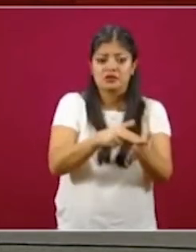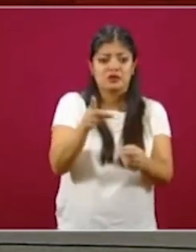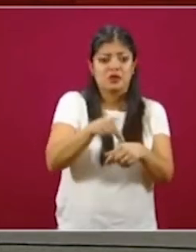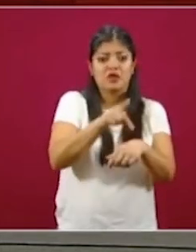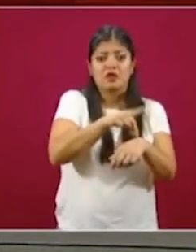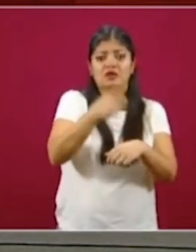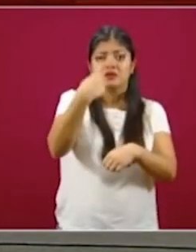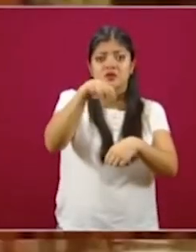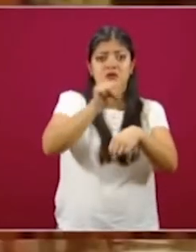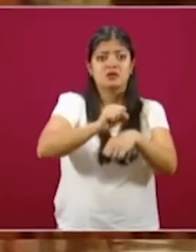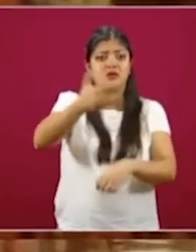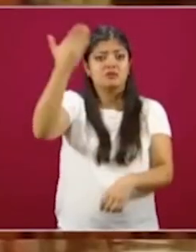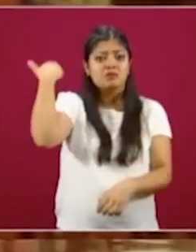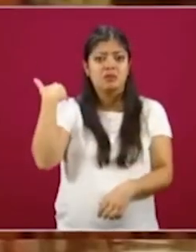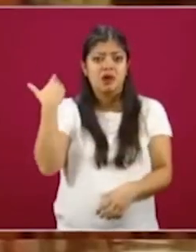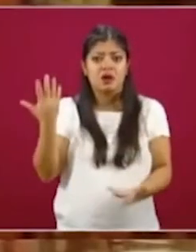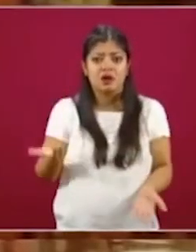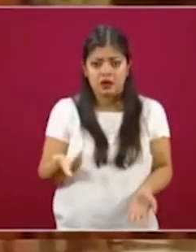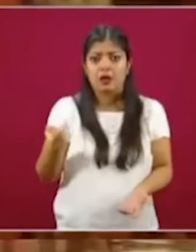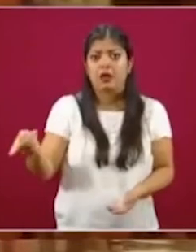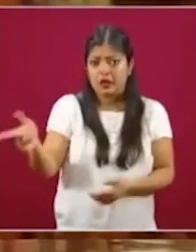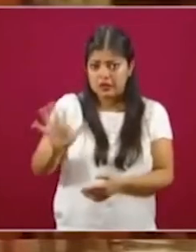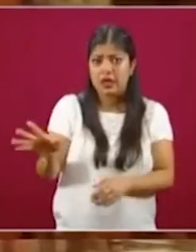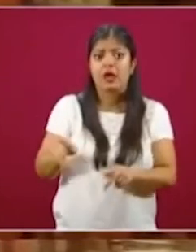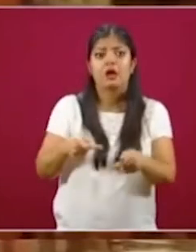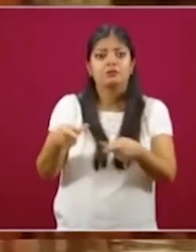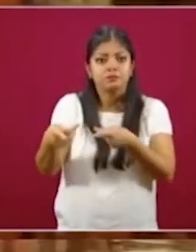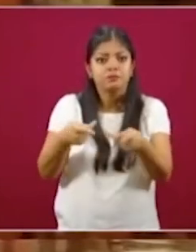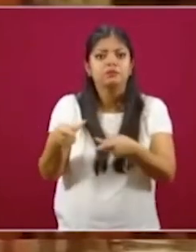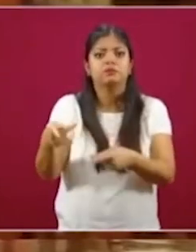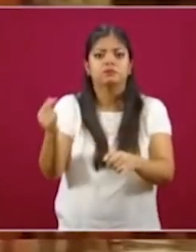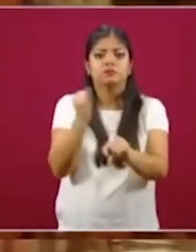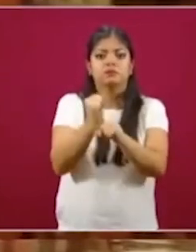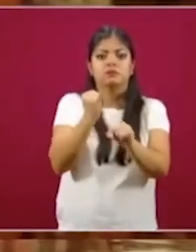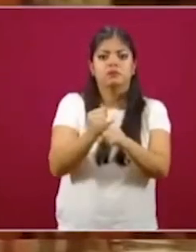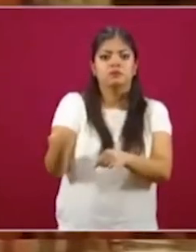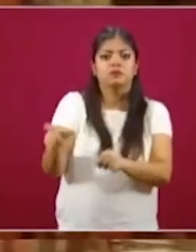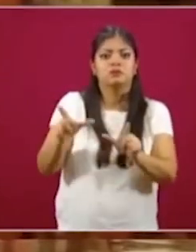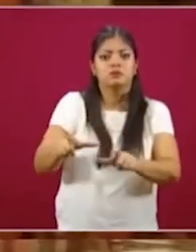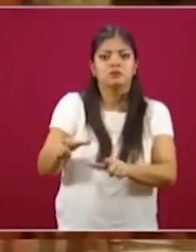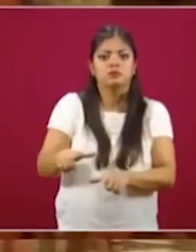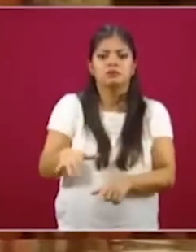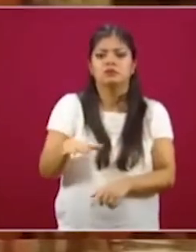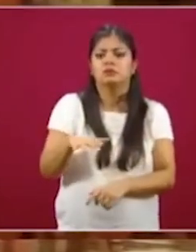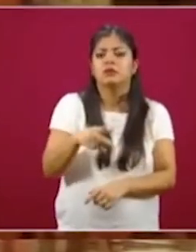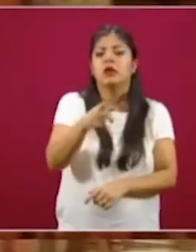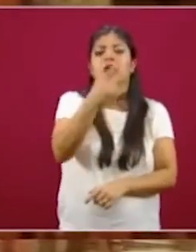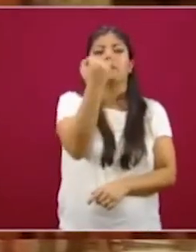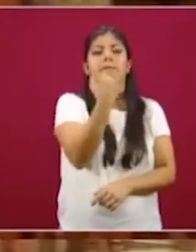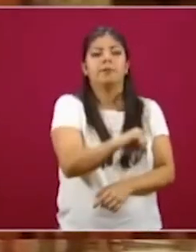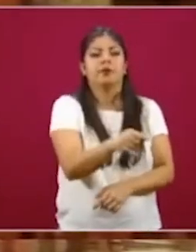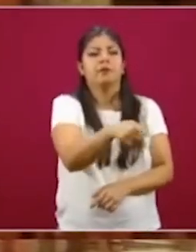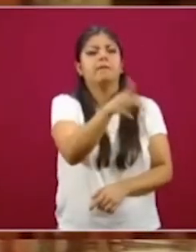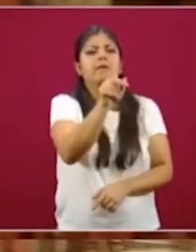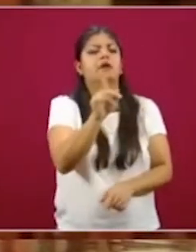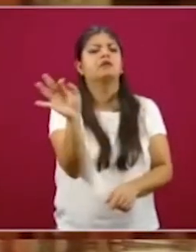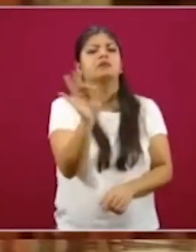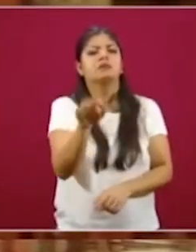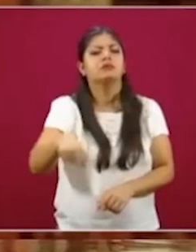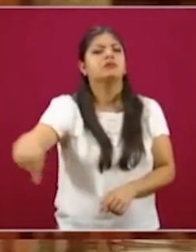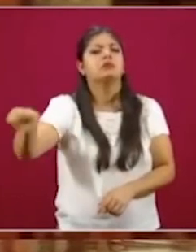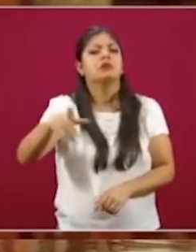pasada han estado dentro de esta tarea a través de una plataforma de internet y nos dirían, oigan, pero si tuvieron dudas los